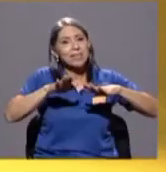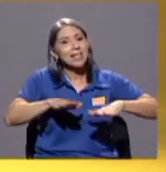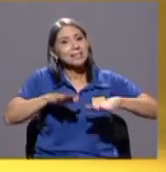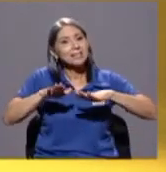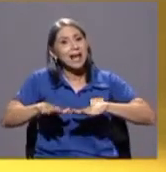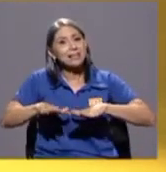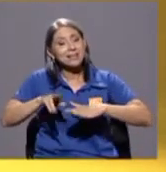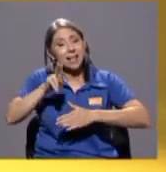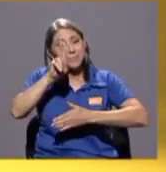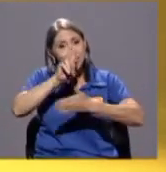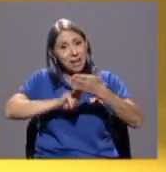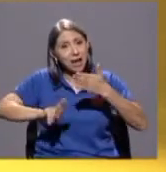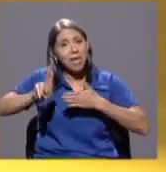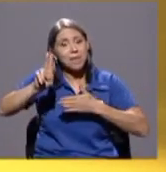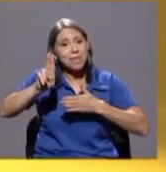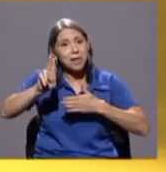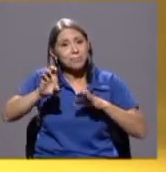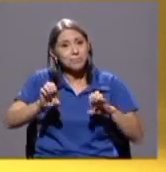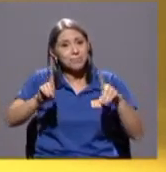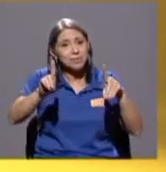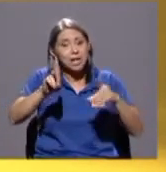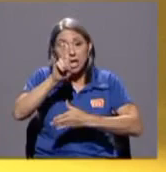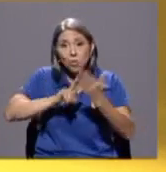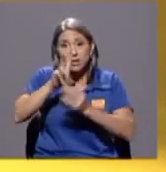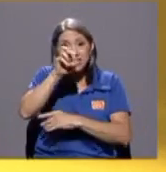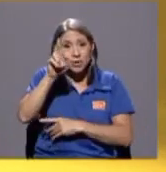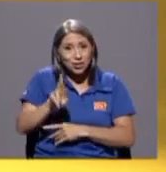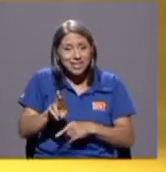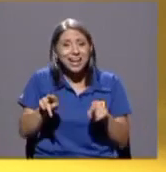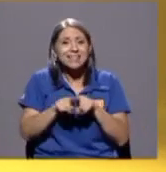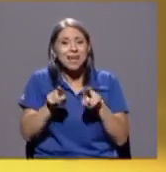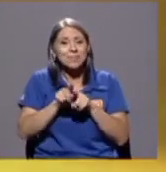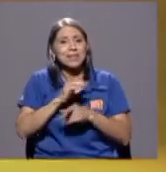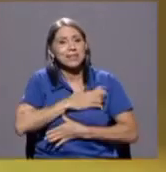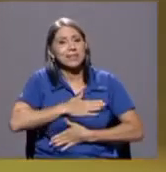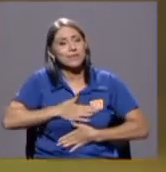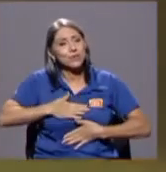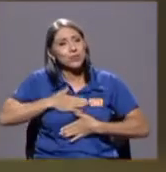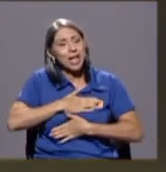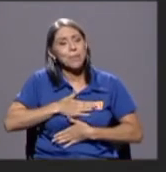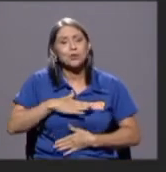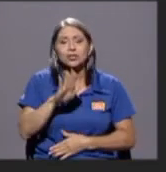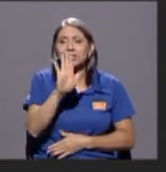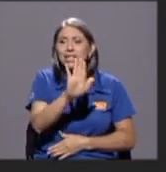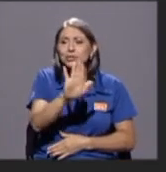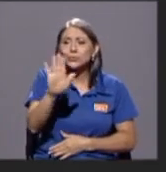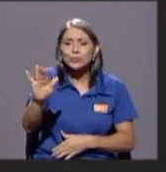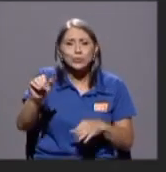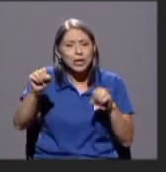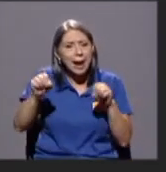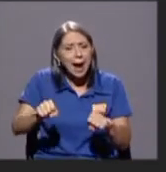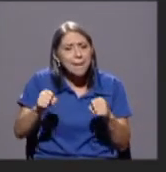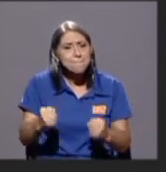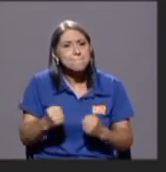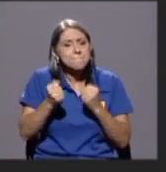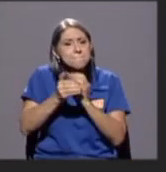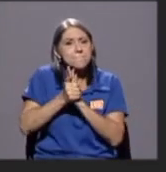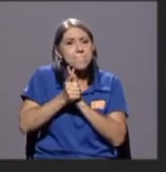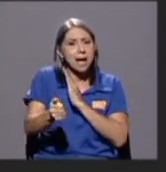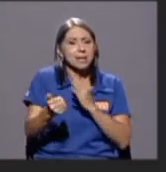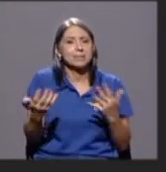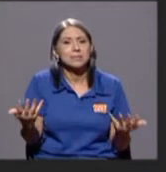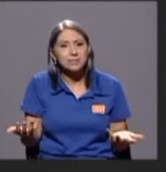Rica también disfrutamos de sus enormes capacidades y